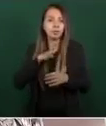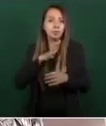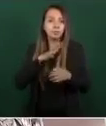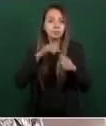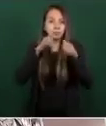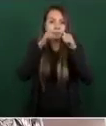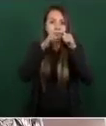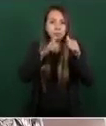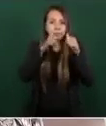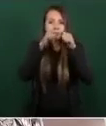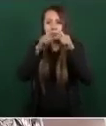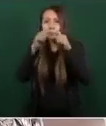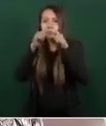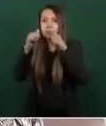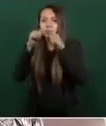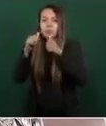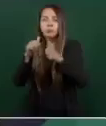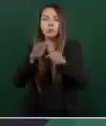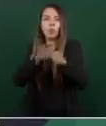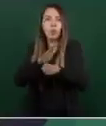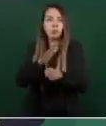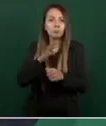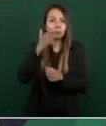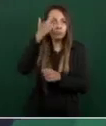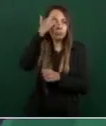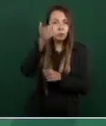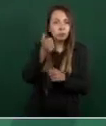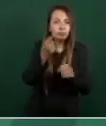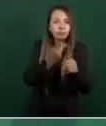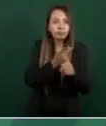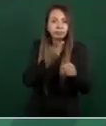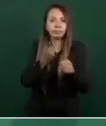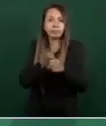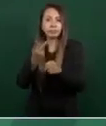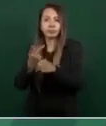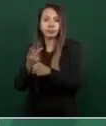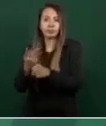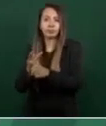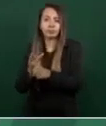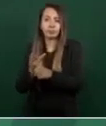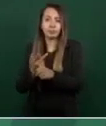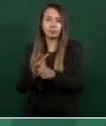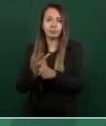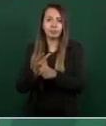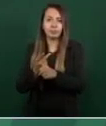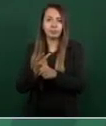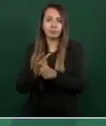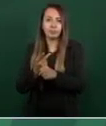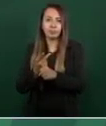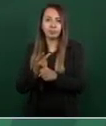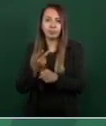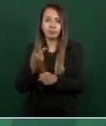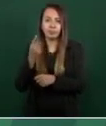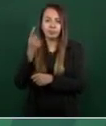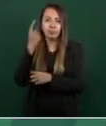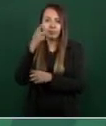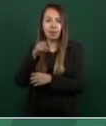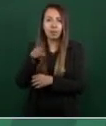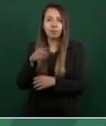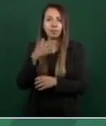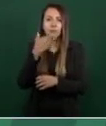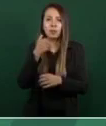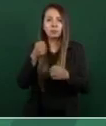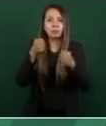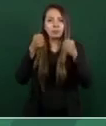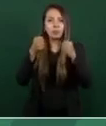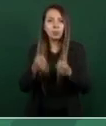las causas que llevan a la inseguridad y